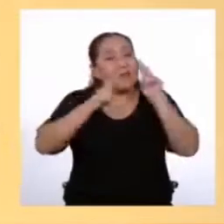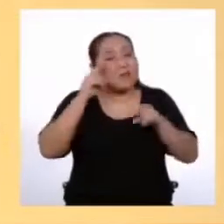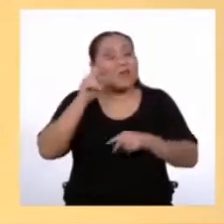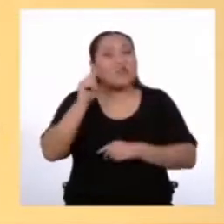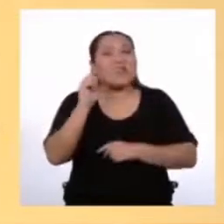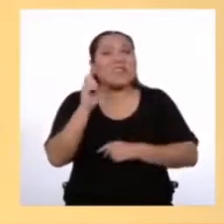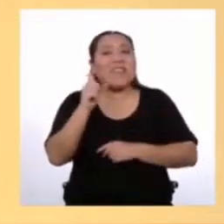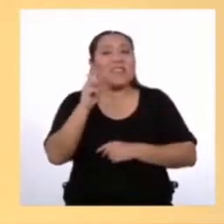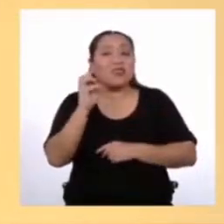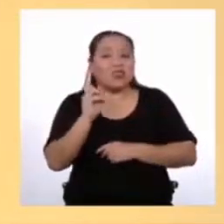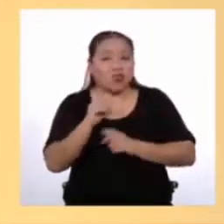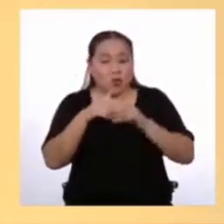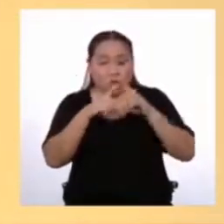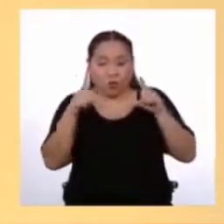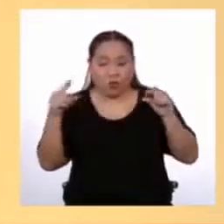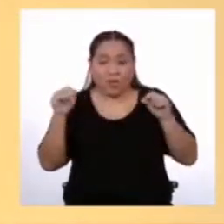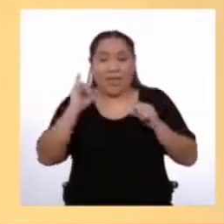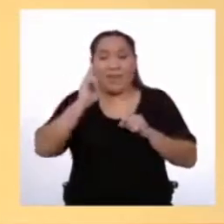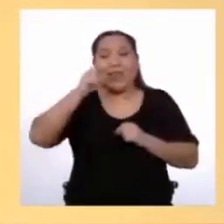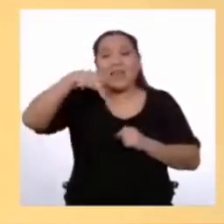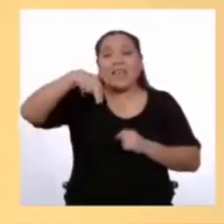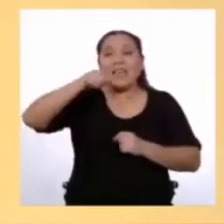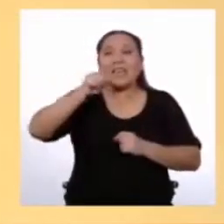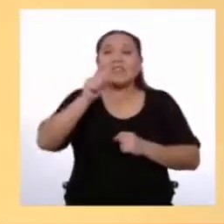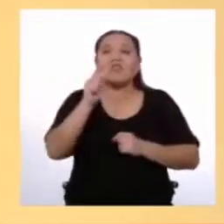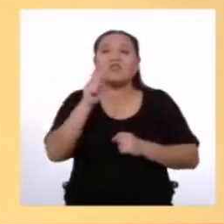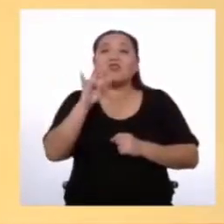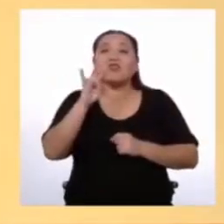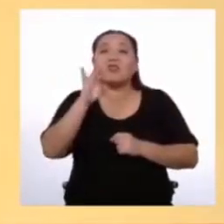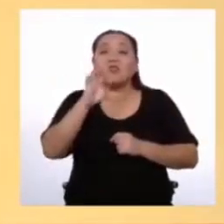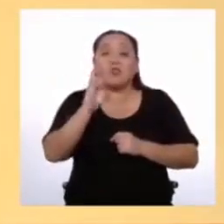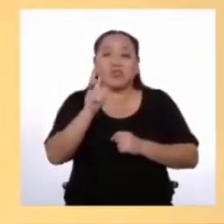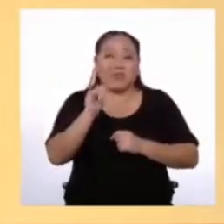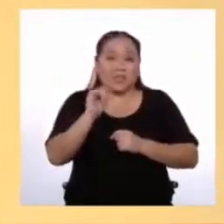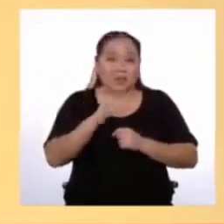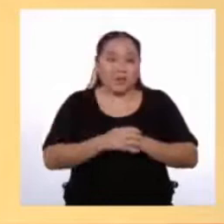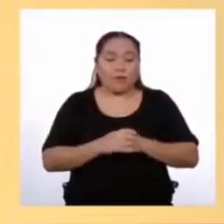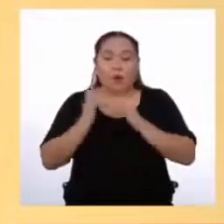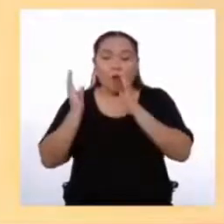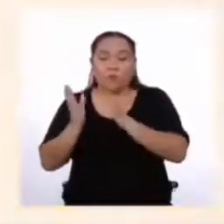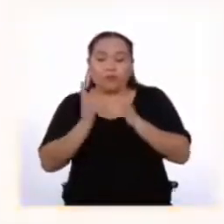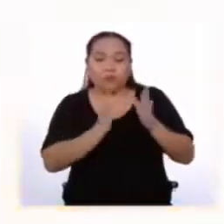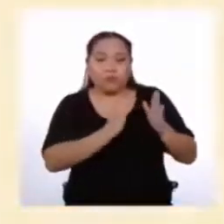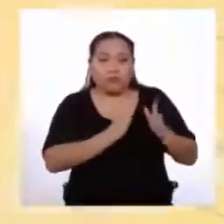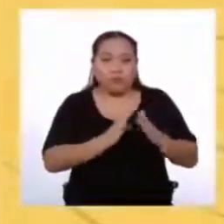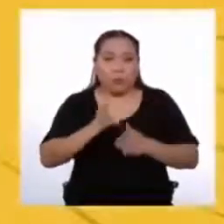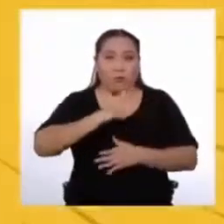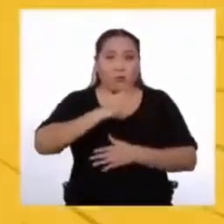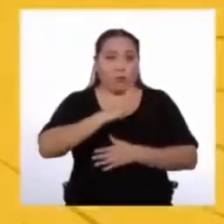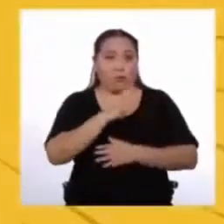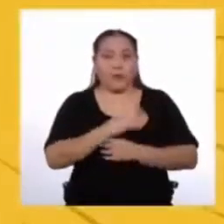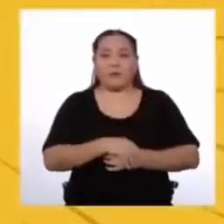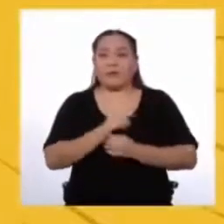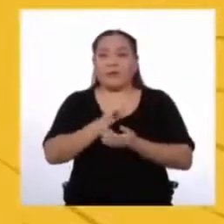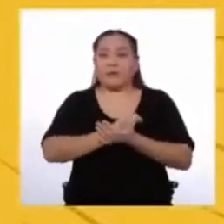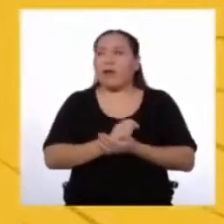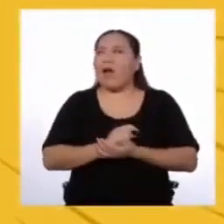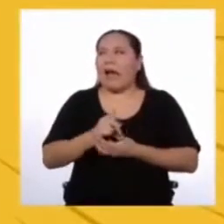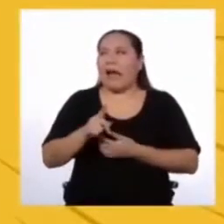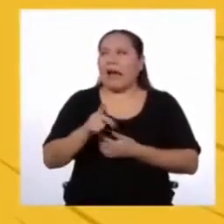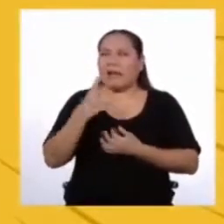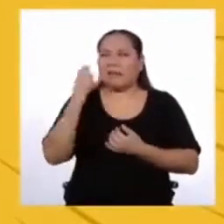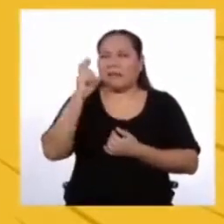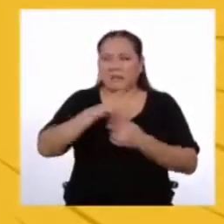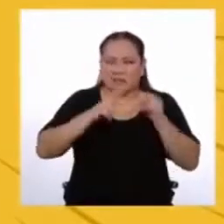instructivo Y redactado de una manera formal Pasemos a la estructura Uyuyuy, eso sí lo he